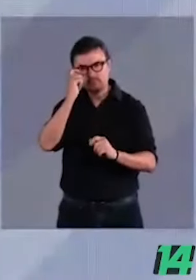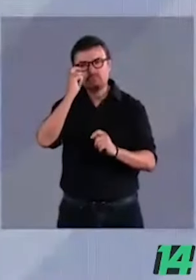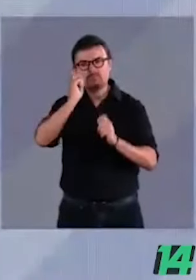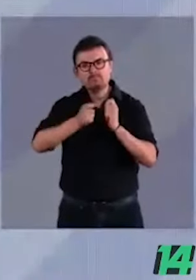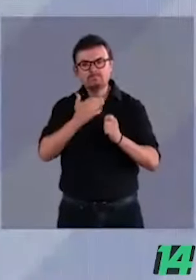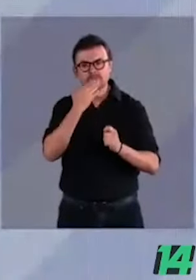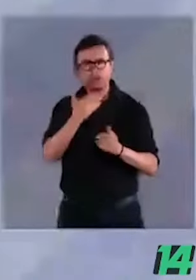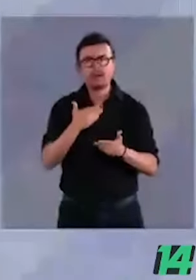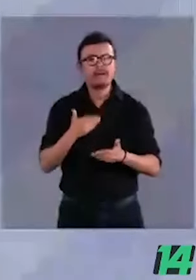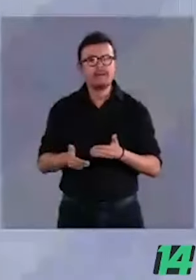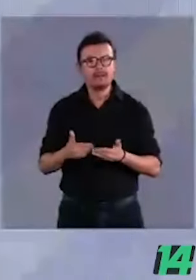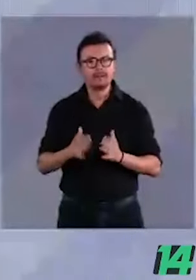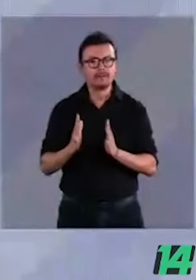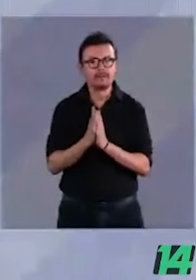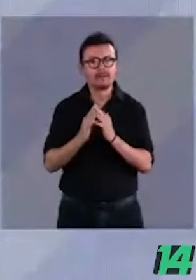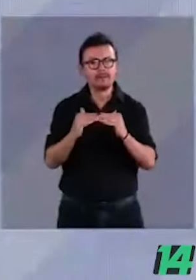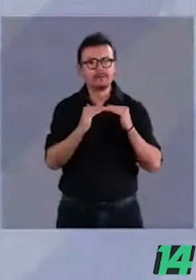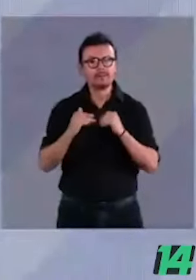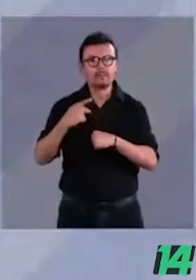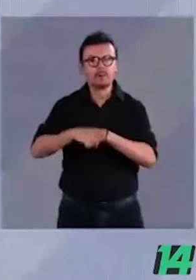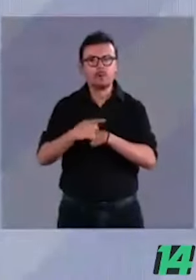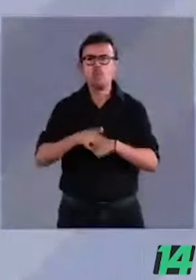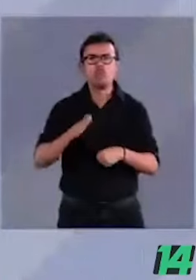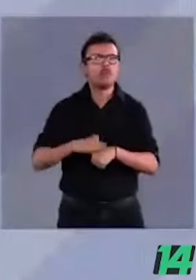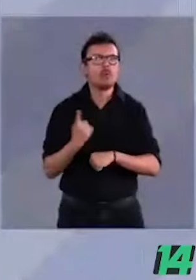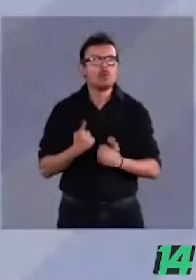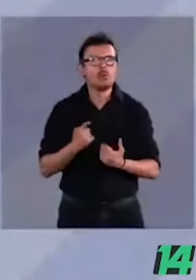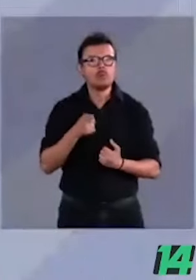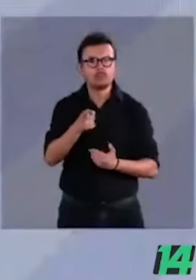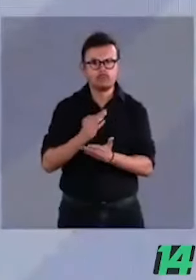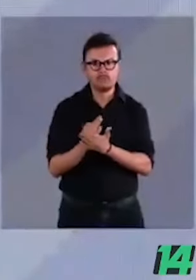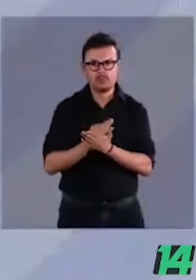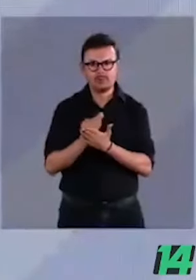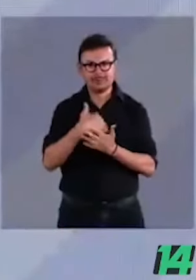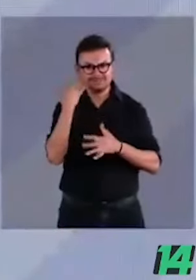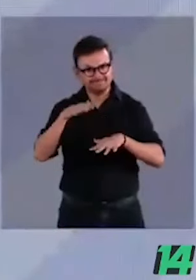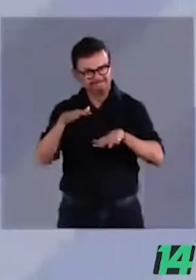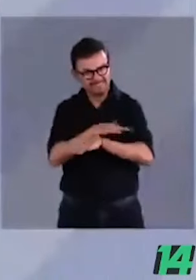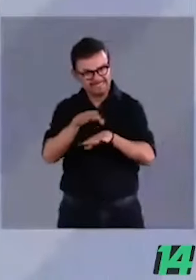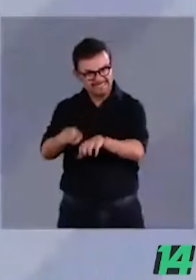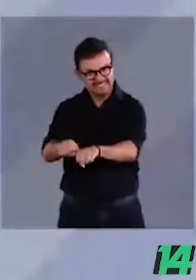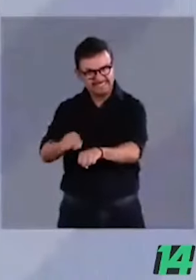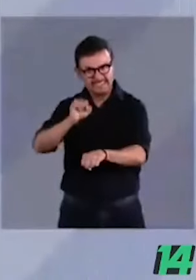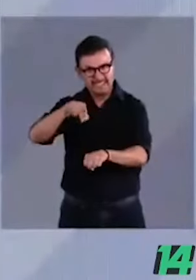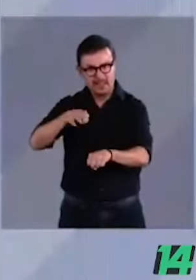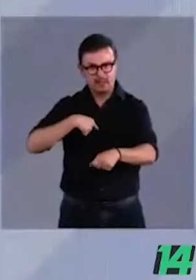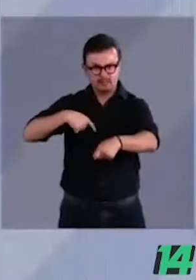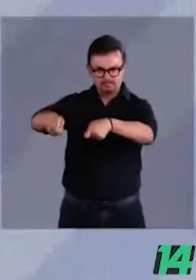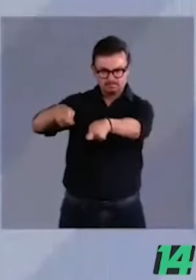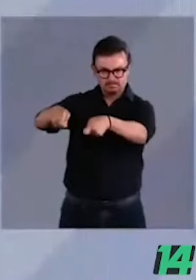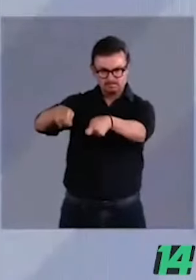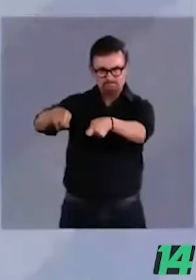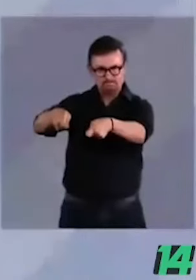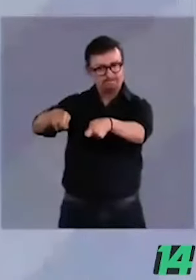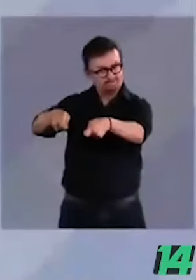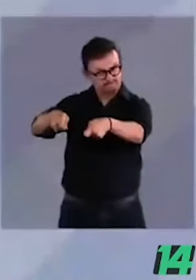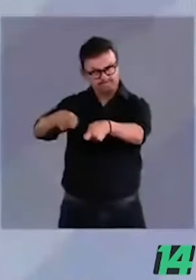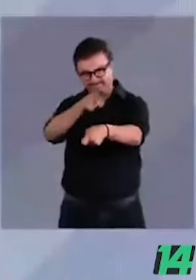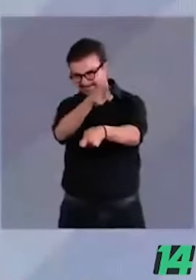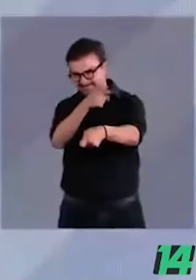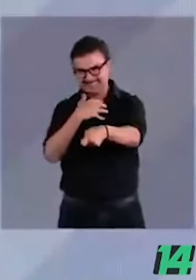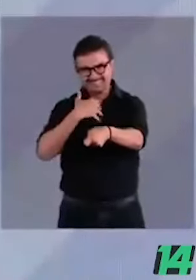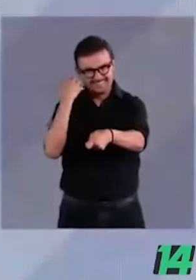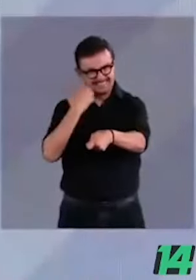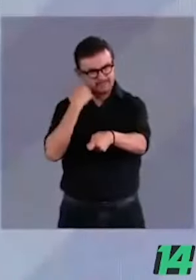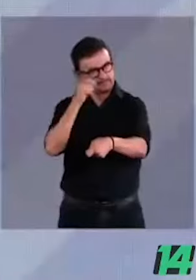riesgo. Morena y sus aliados se quieren apropiar del INE. Quieren controlar al árbitro electoral y quieren controlar